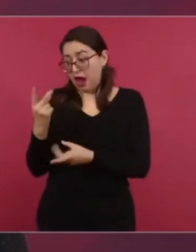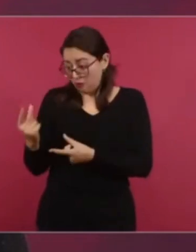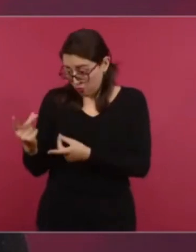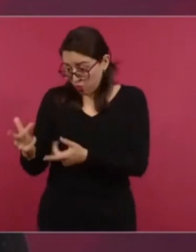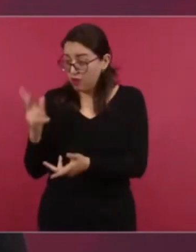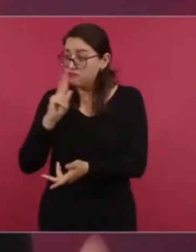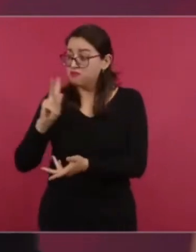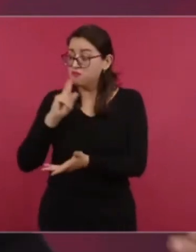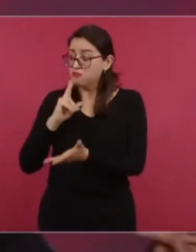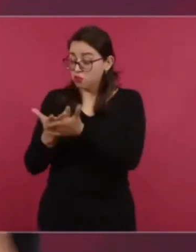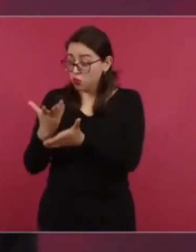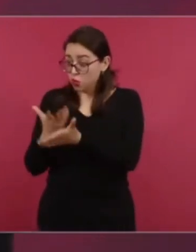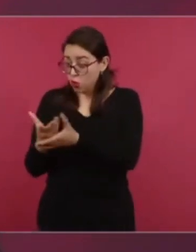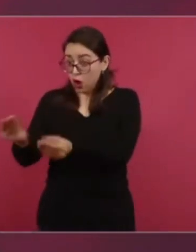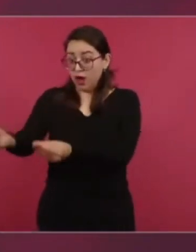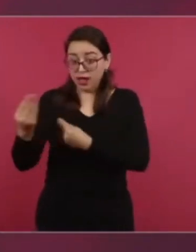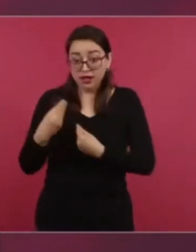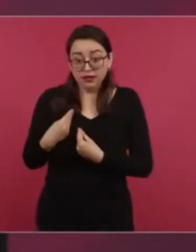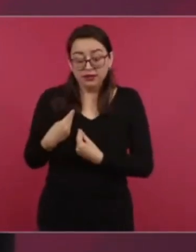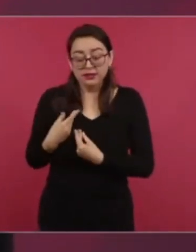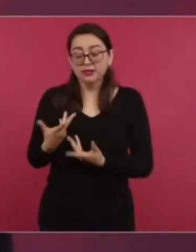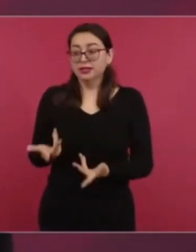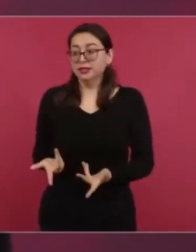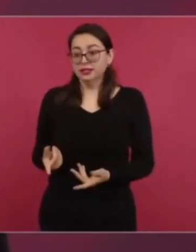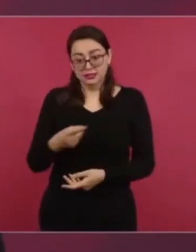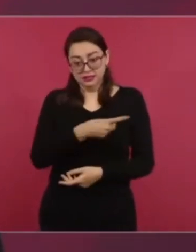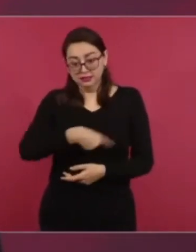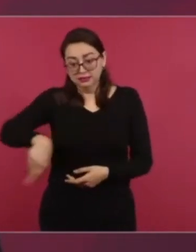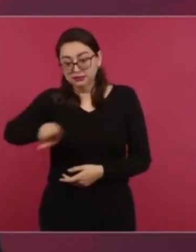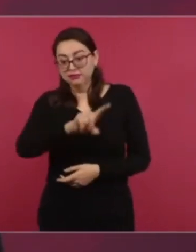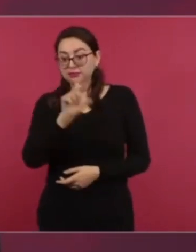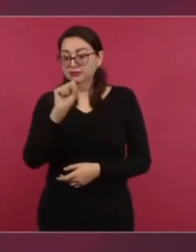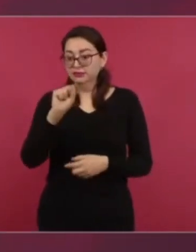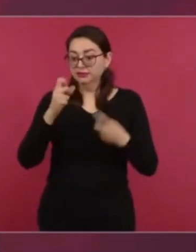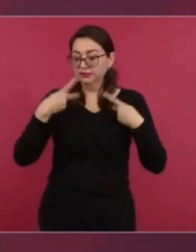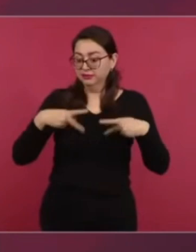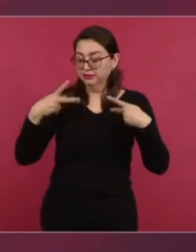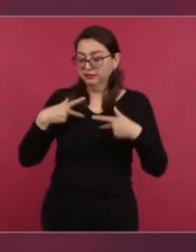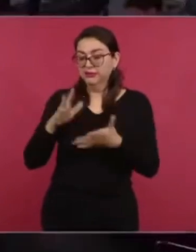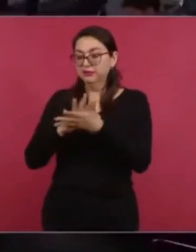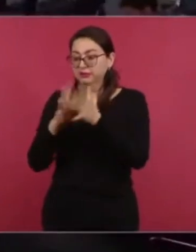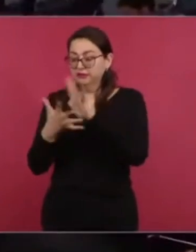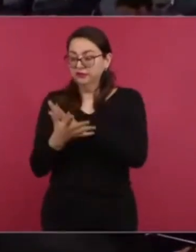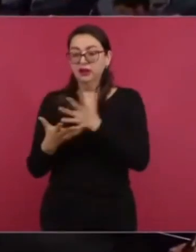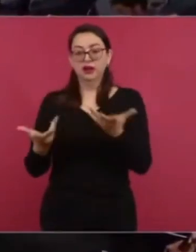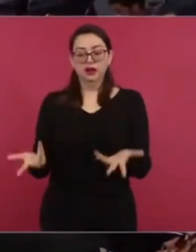a tantos que participaron en estos actos